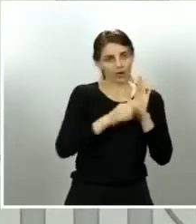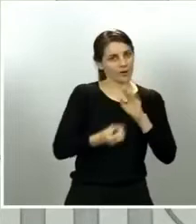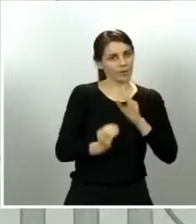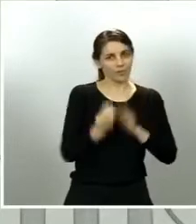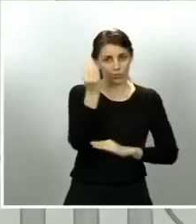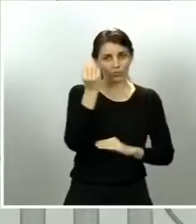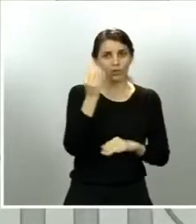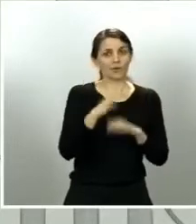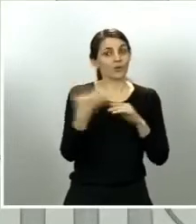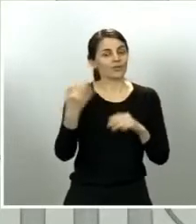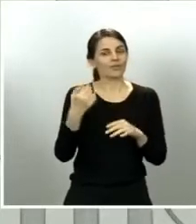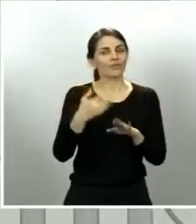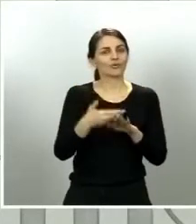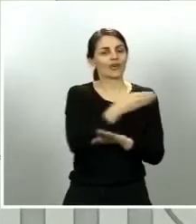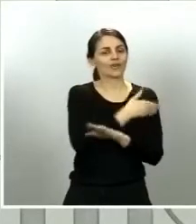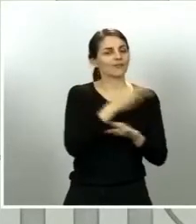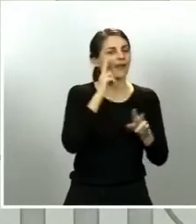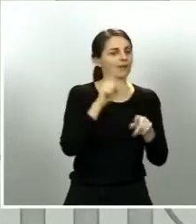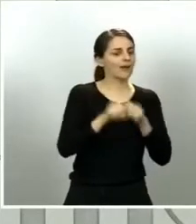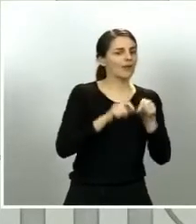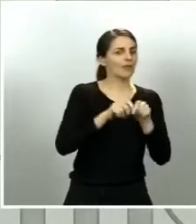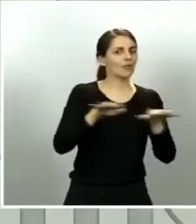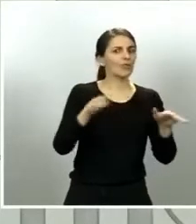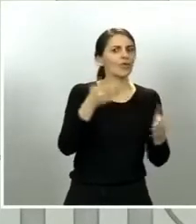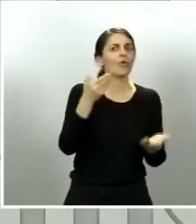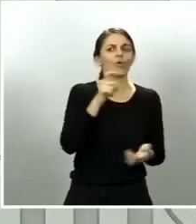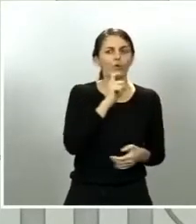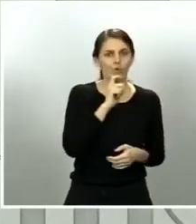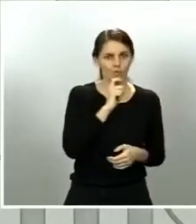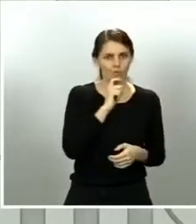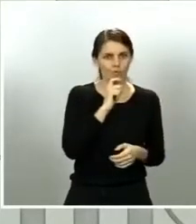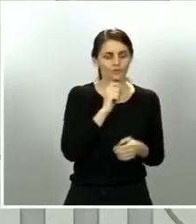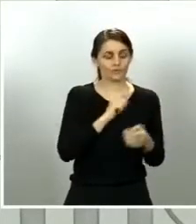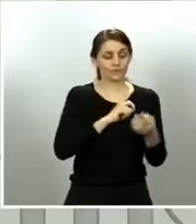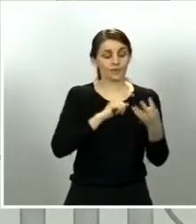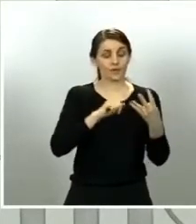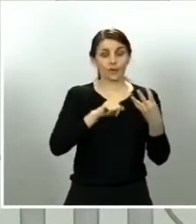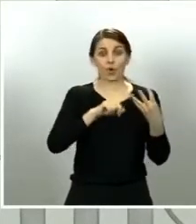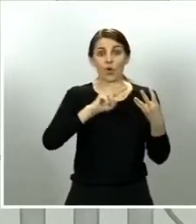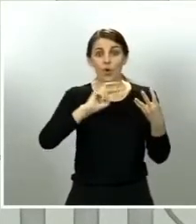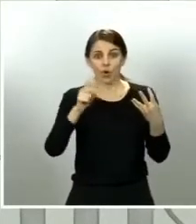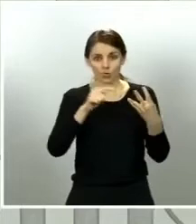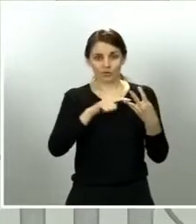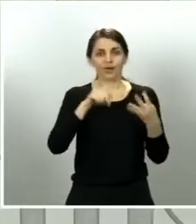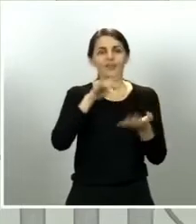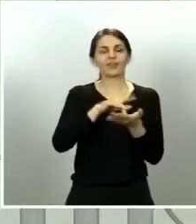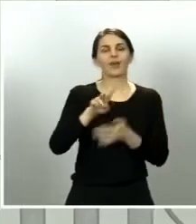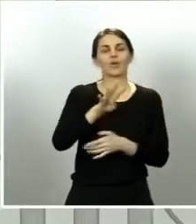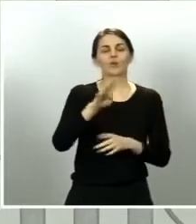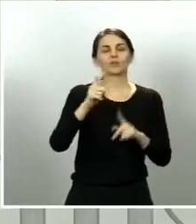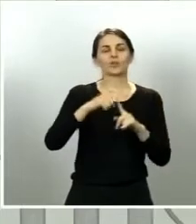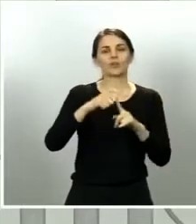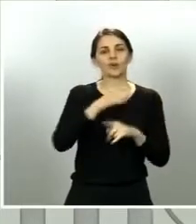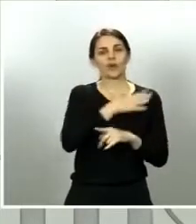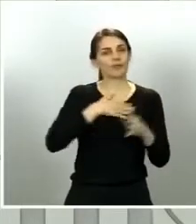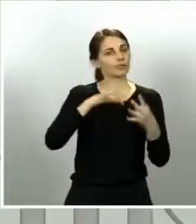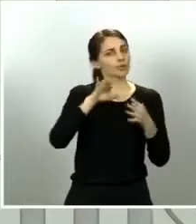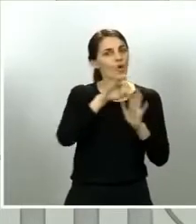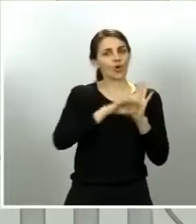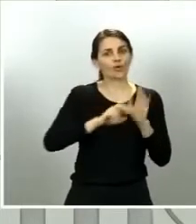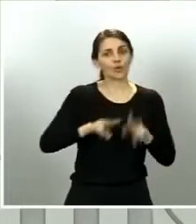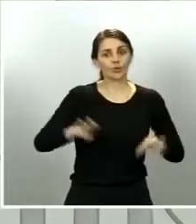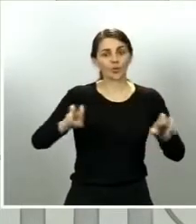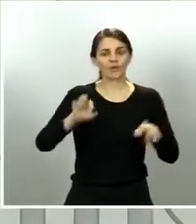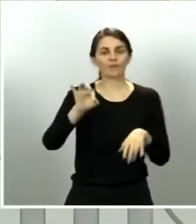de evolución de la pandemia. Estamos trabajando también en otra orden para el 4 de mayo, para poner en marcha aquellas otras